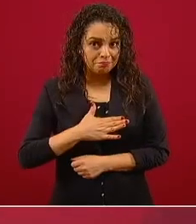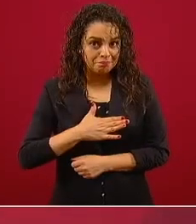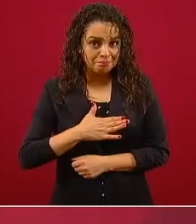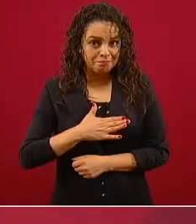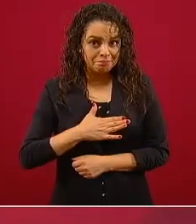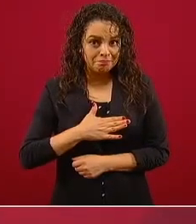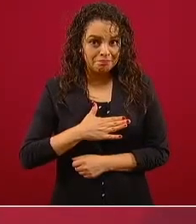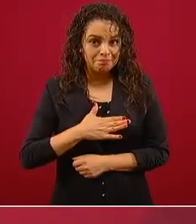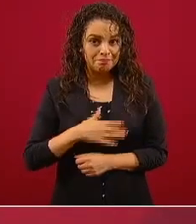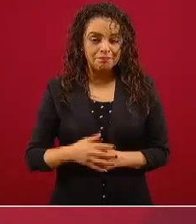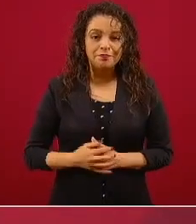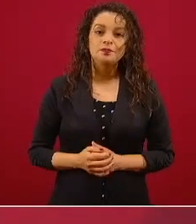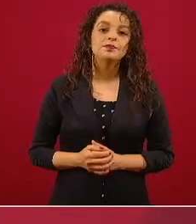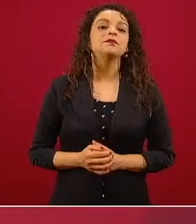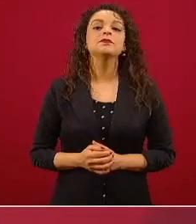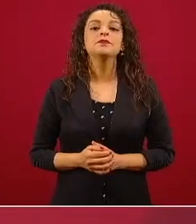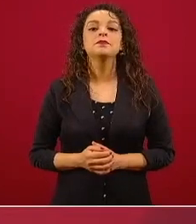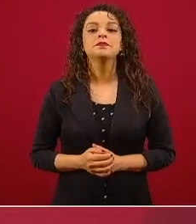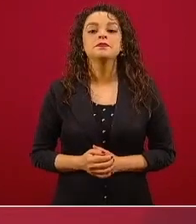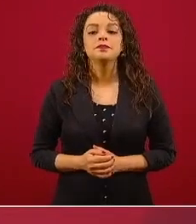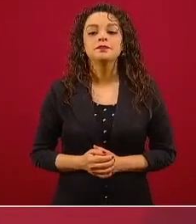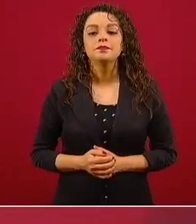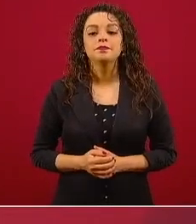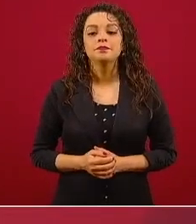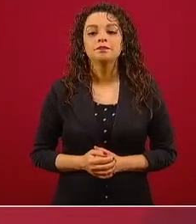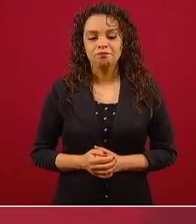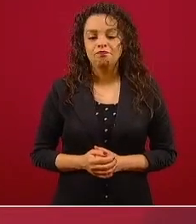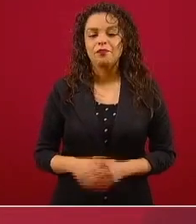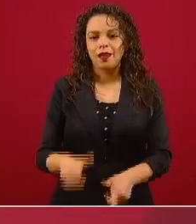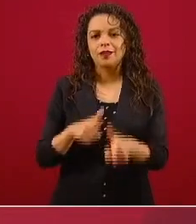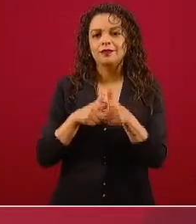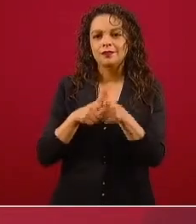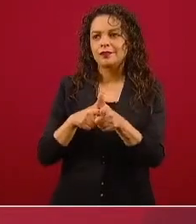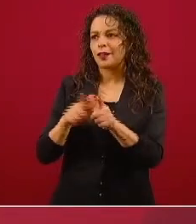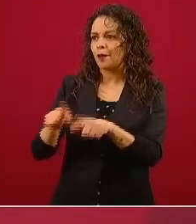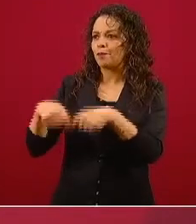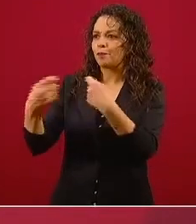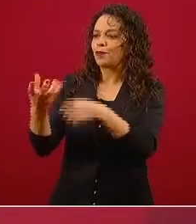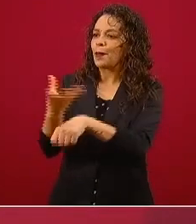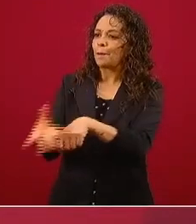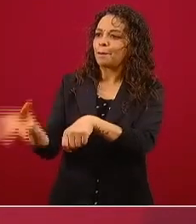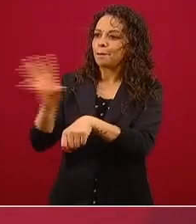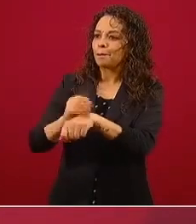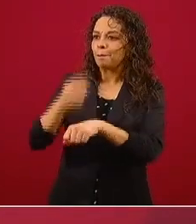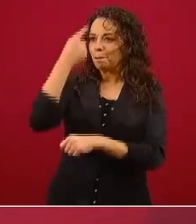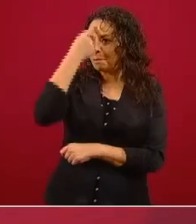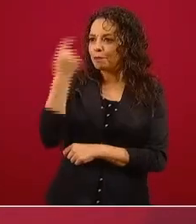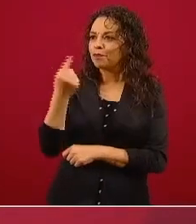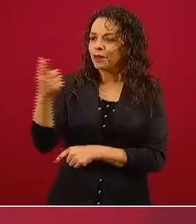mantienen su permiso, su licencia para seguirme atacando.